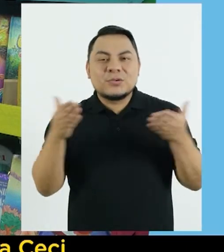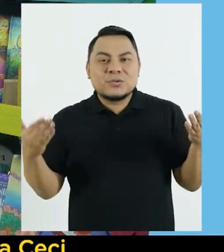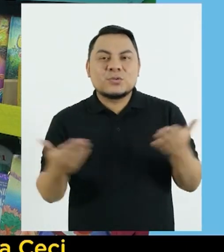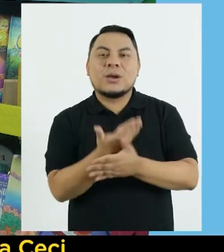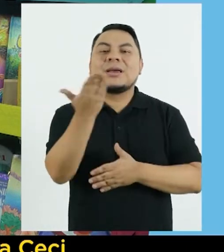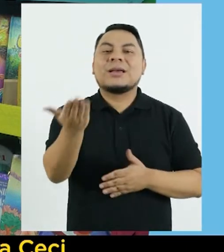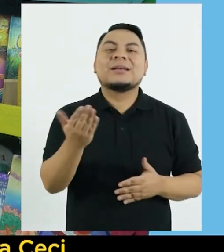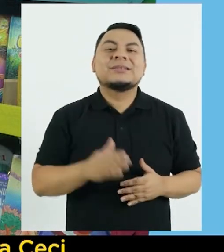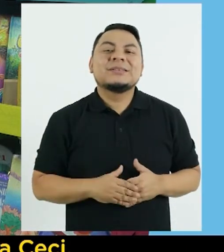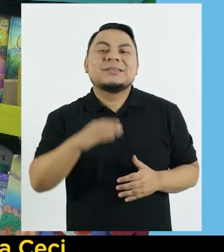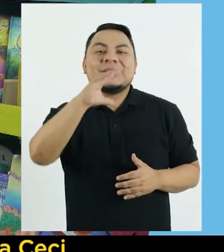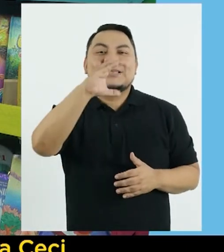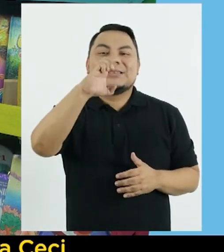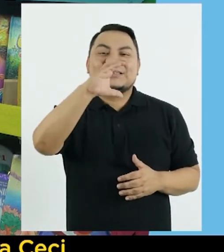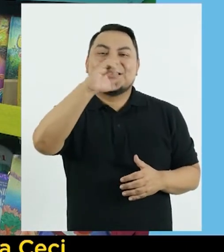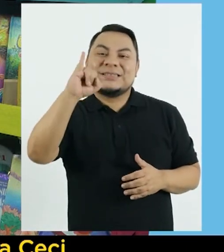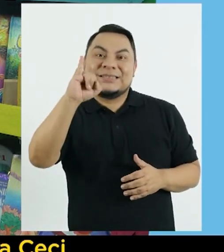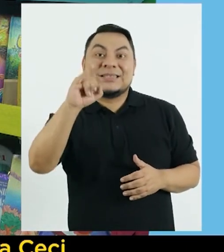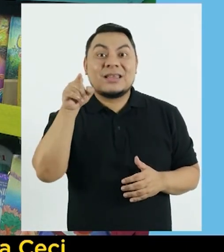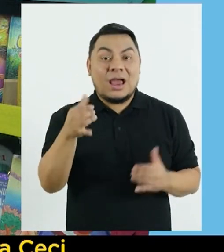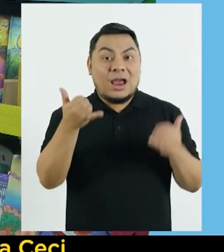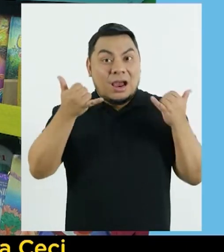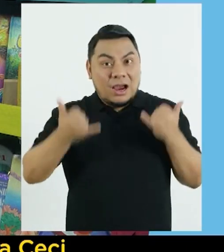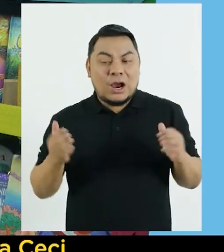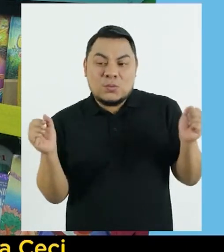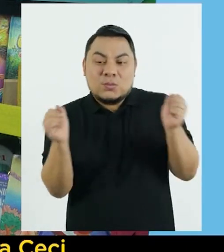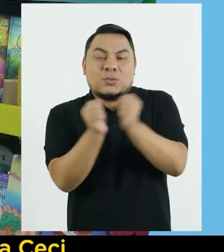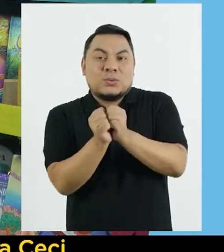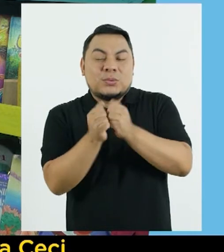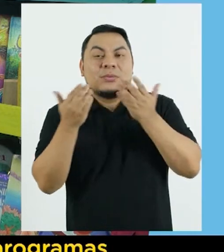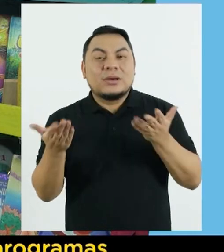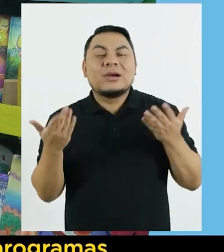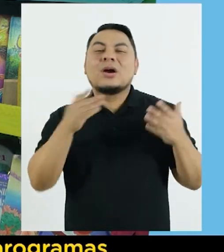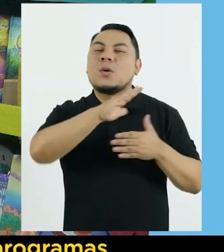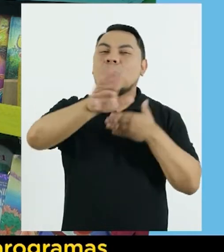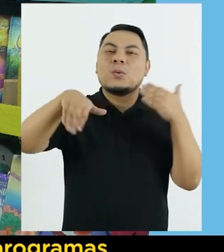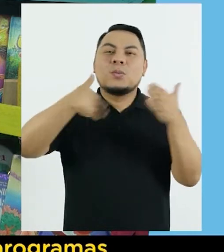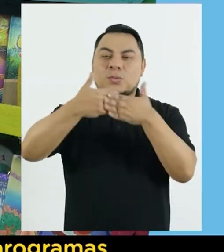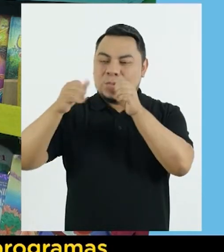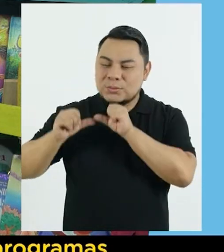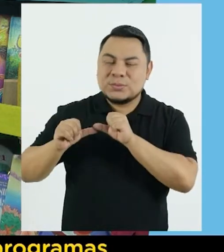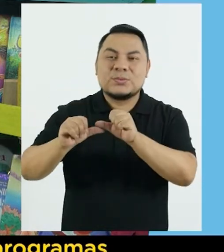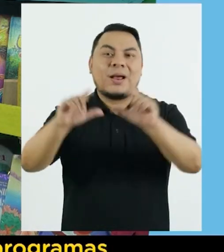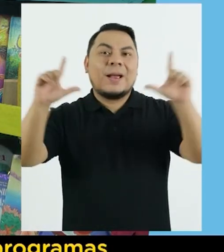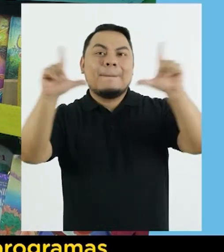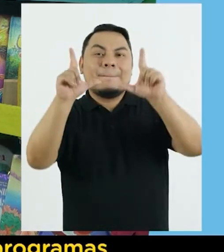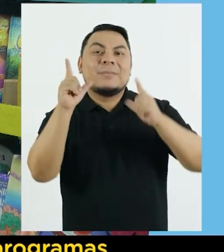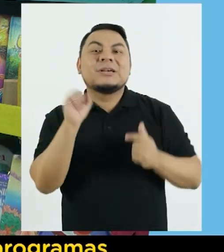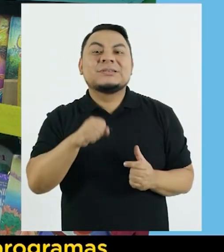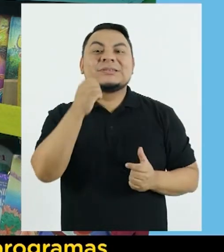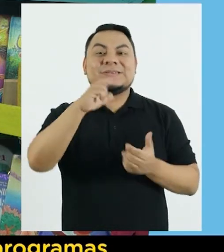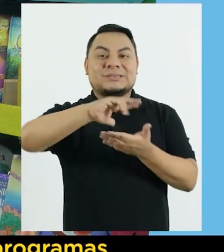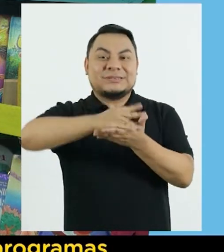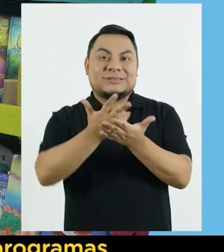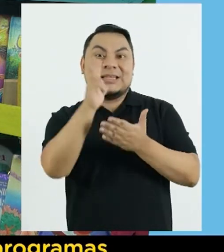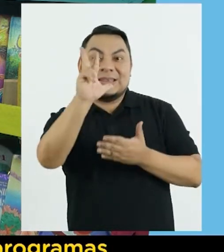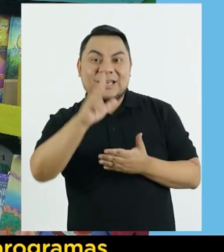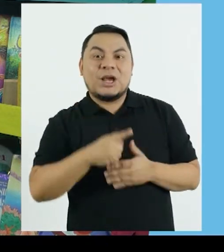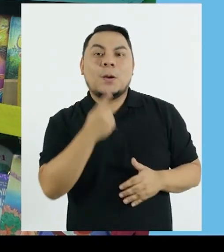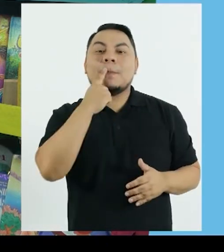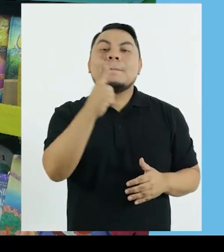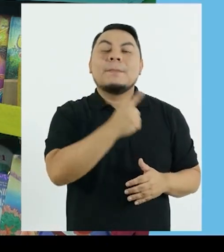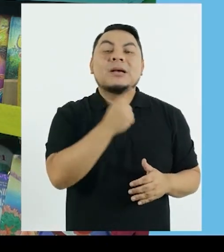presentamos a nuestra nueva amiga Ceci Que ahora nos acompañará en todos los